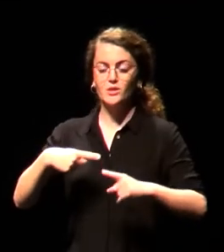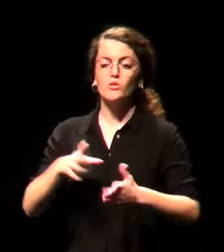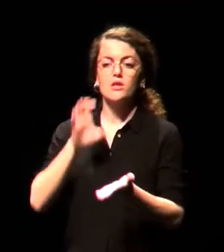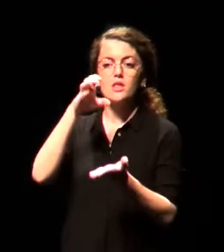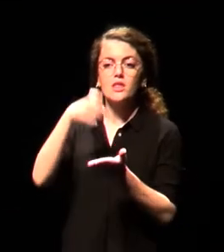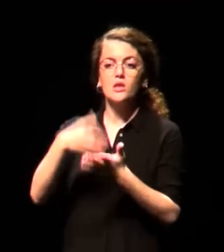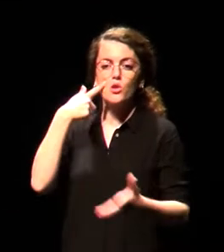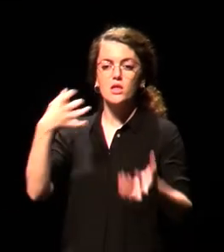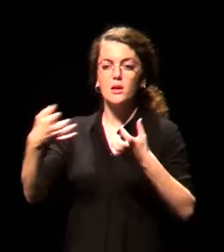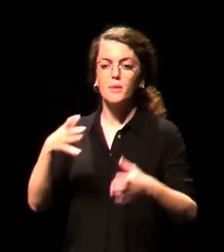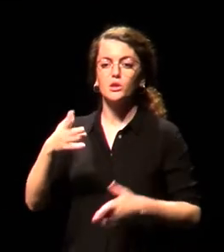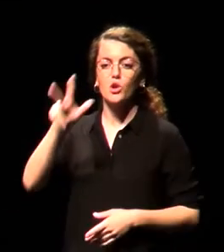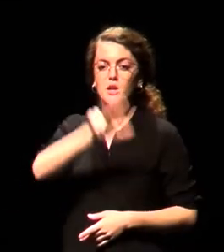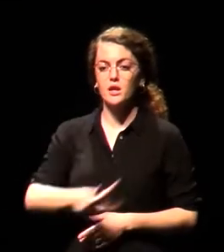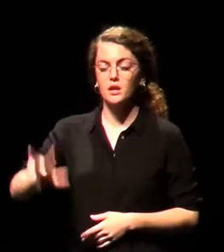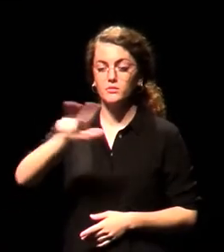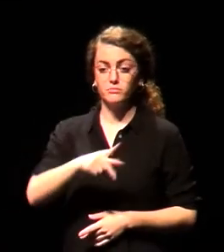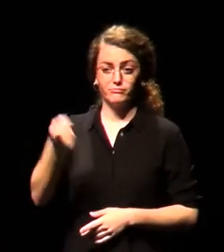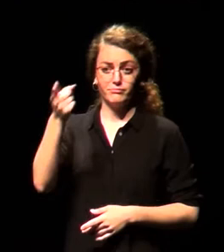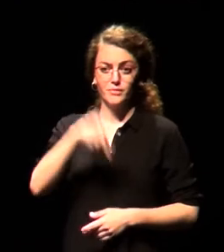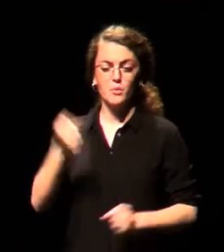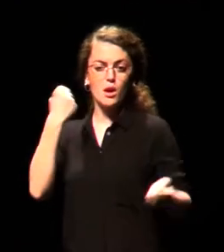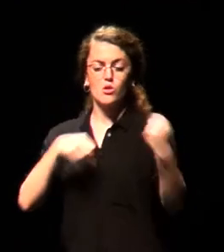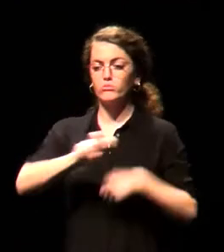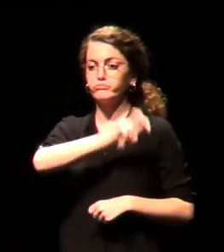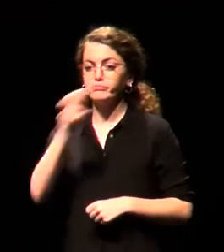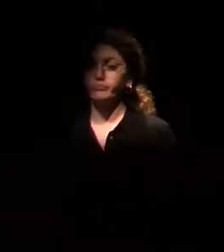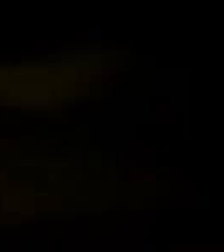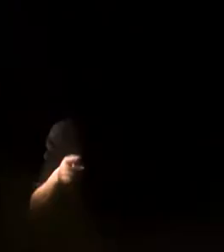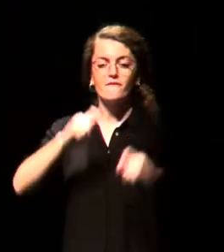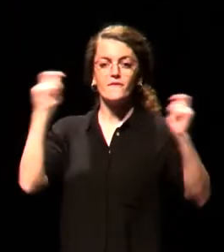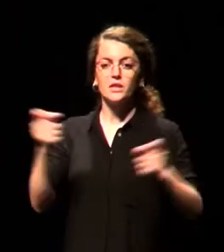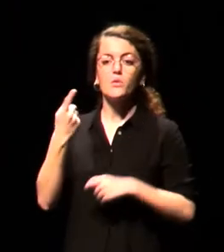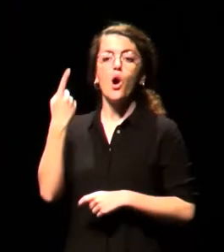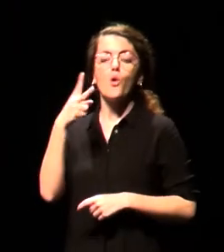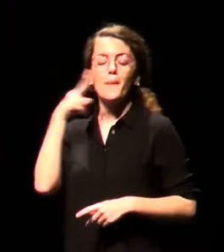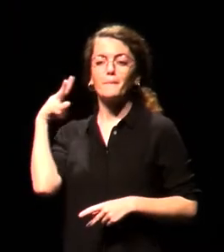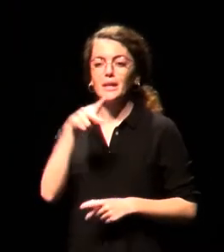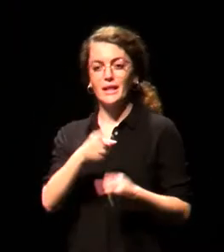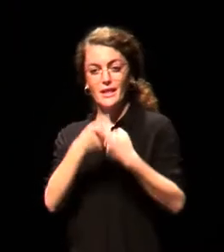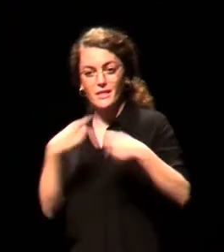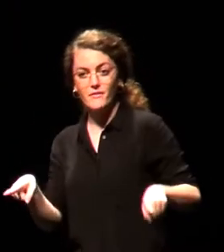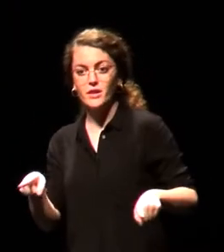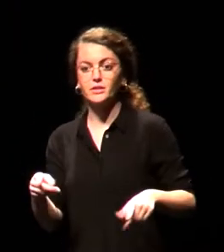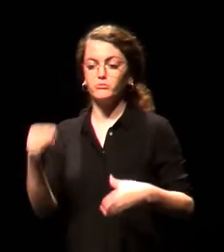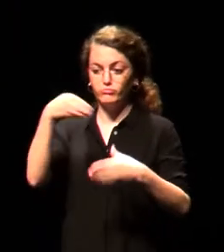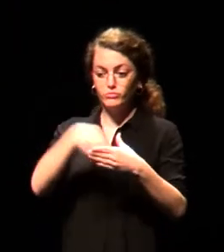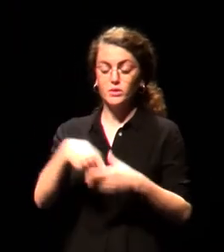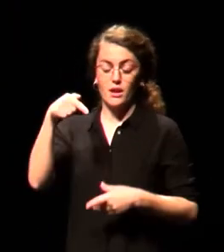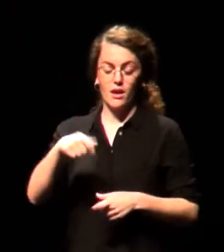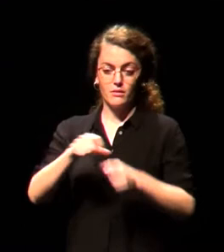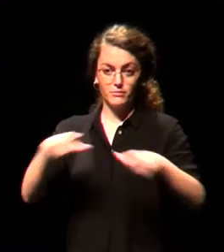otras acciones, el Festival Una Mirada Diferente que se podrá disfrutar en este mismo escenario desde la próxima semana.